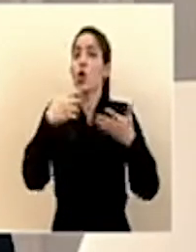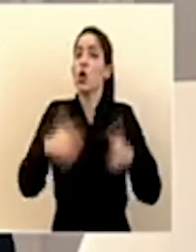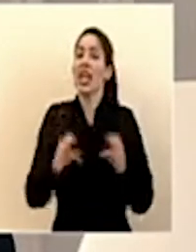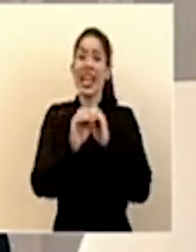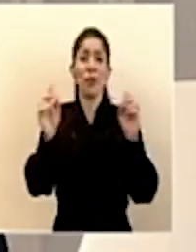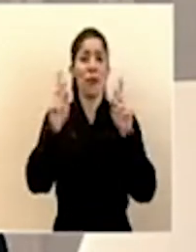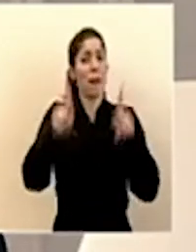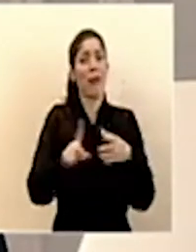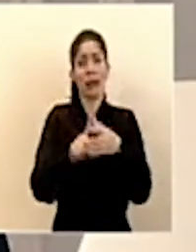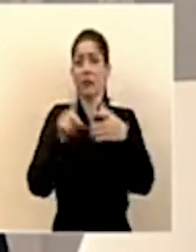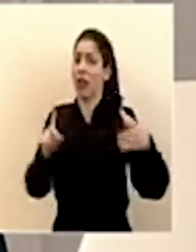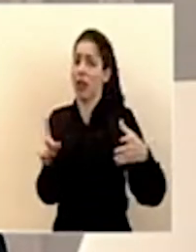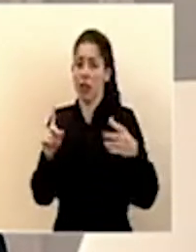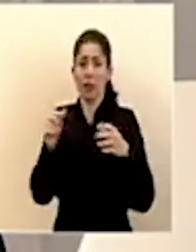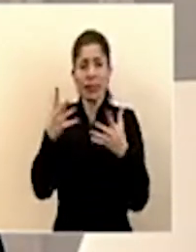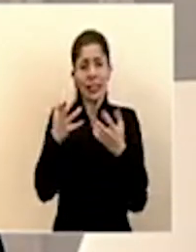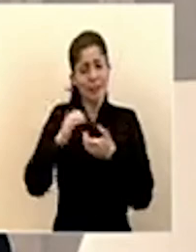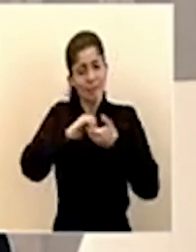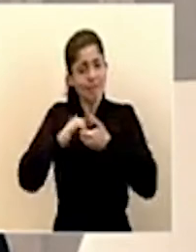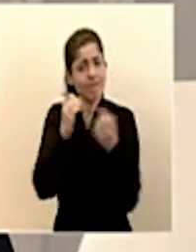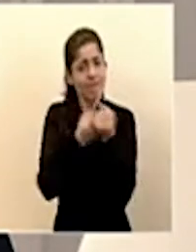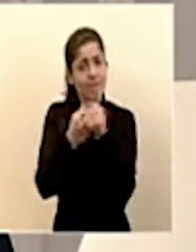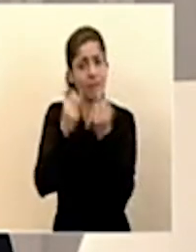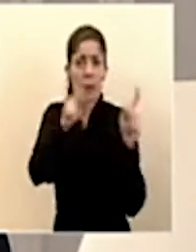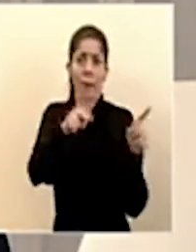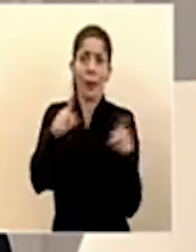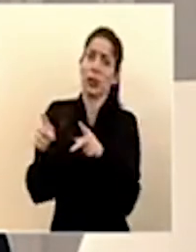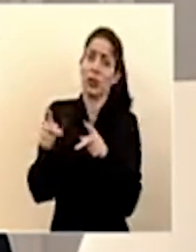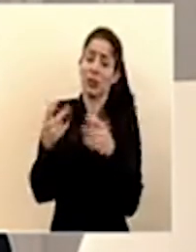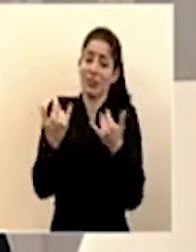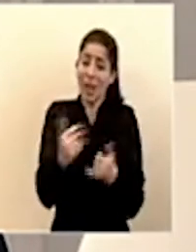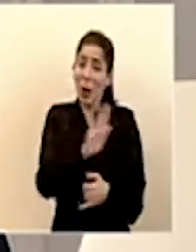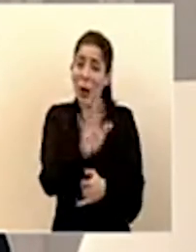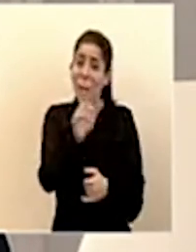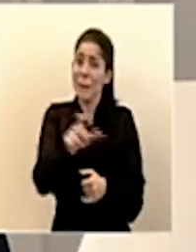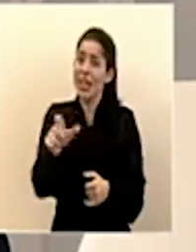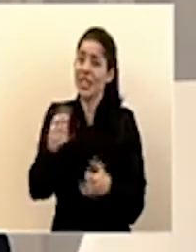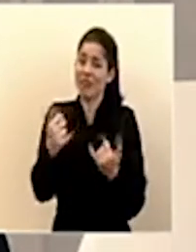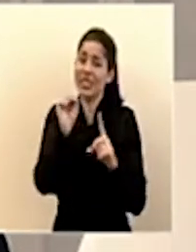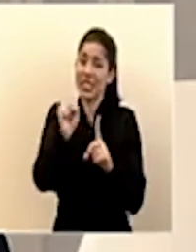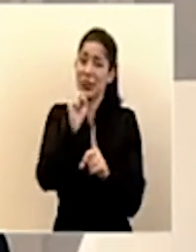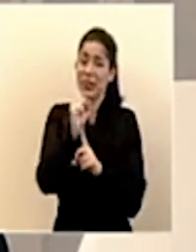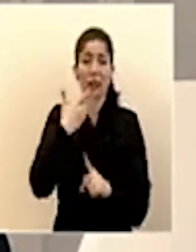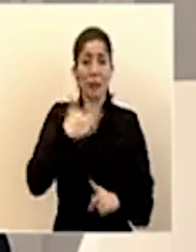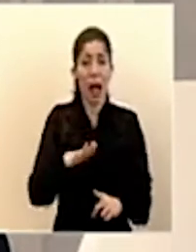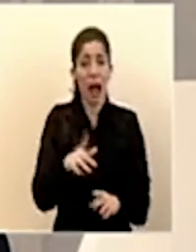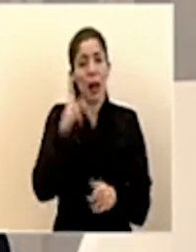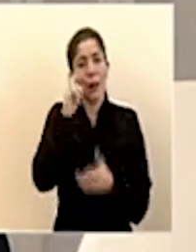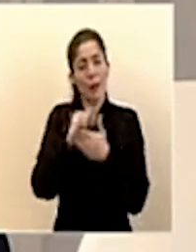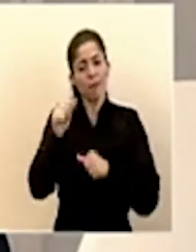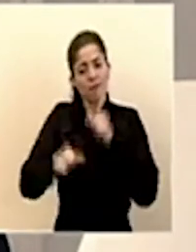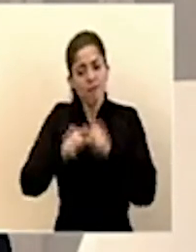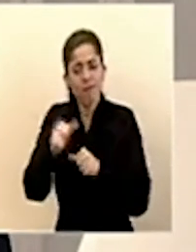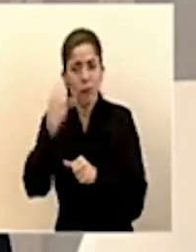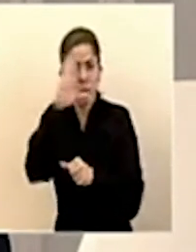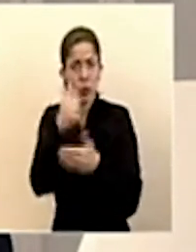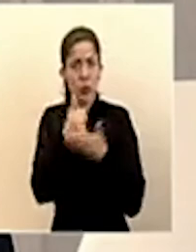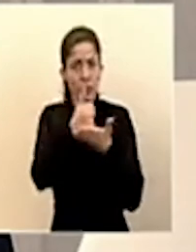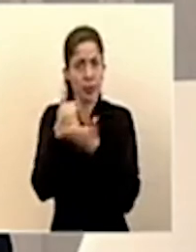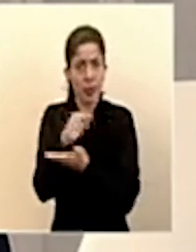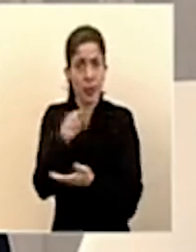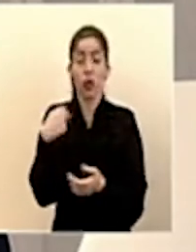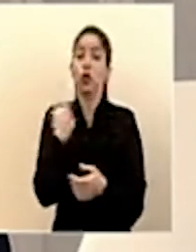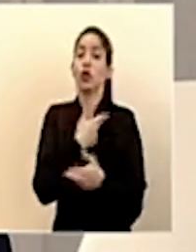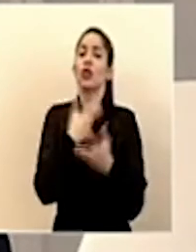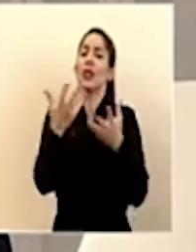atrás y queremos ser solidarios y apoyar a esas personas que hoy la están pasando mal y por eso avanzamos en esta dirección y lo queremos